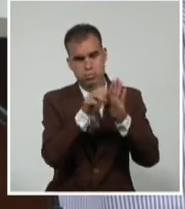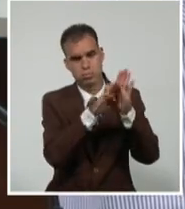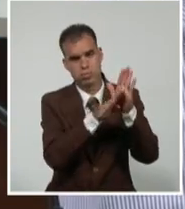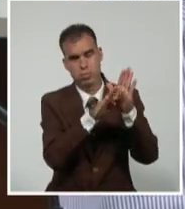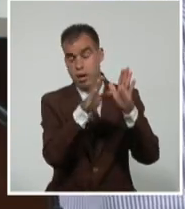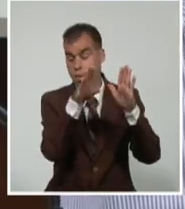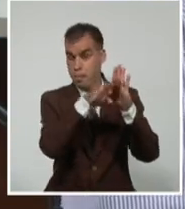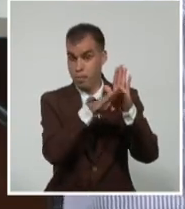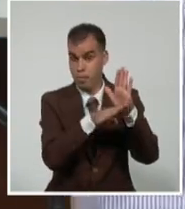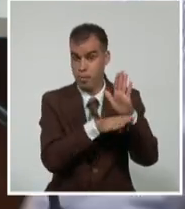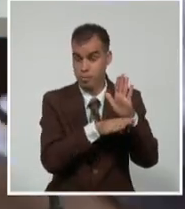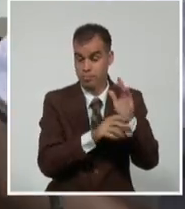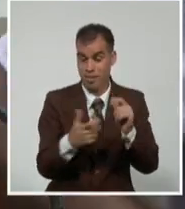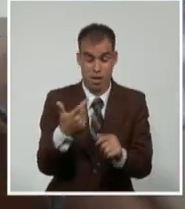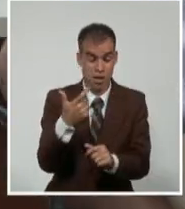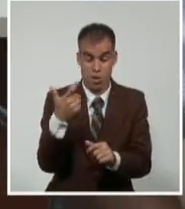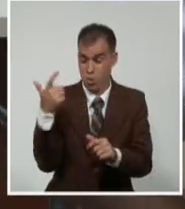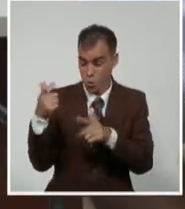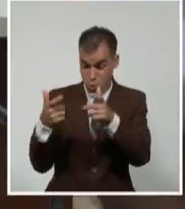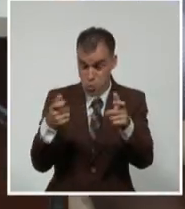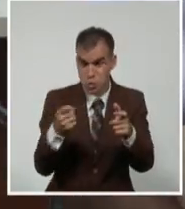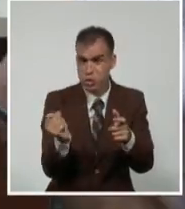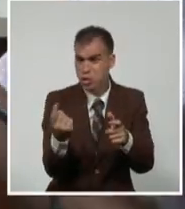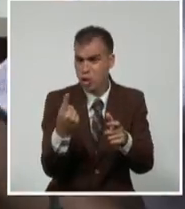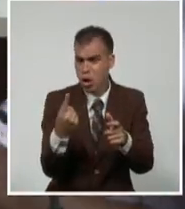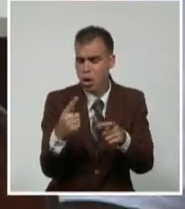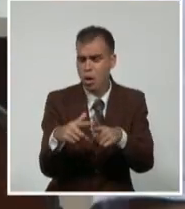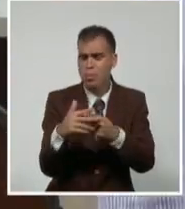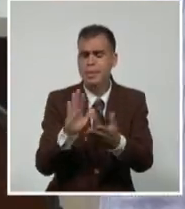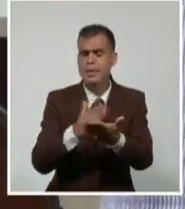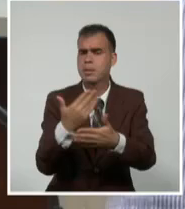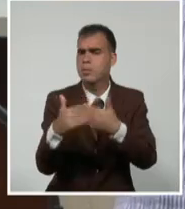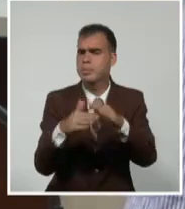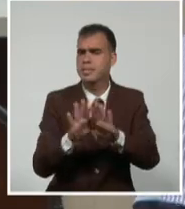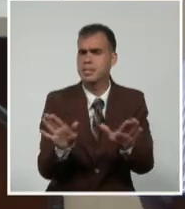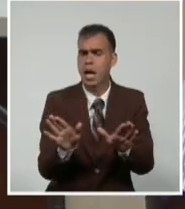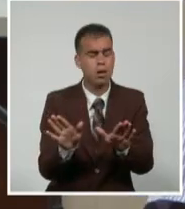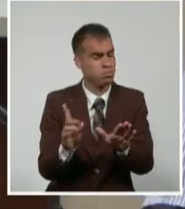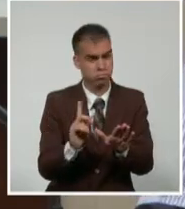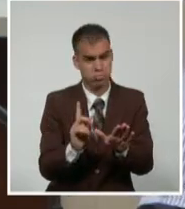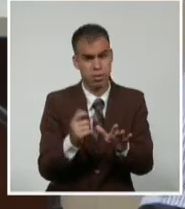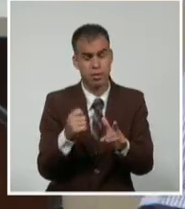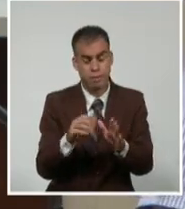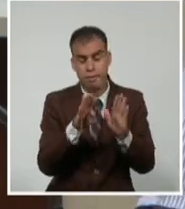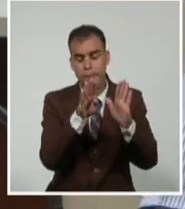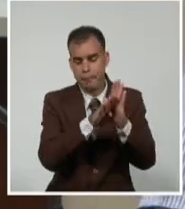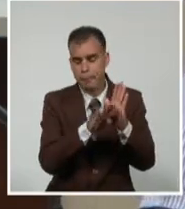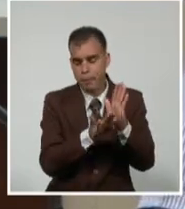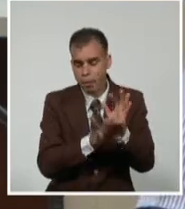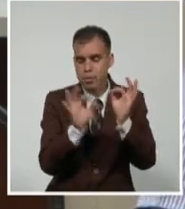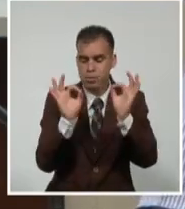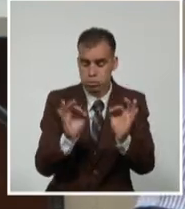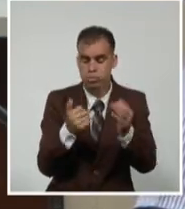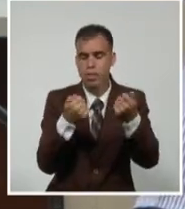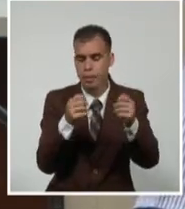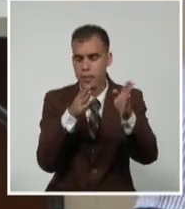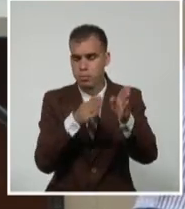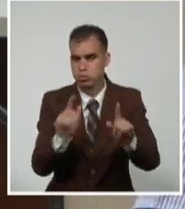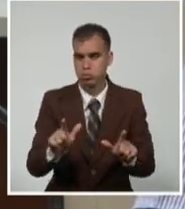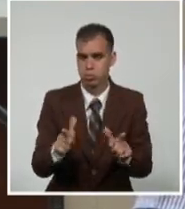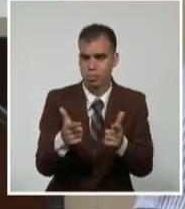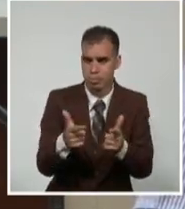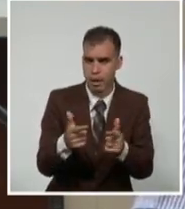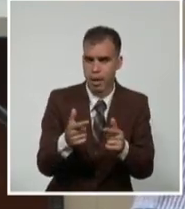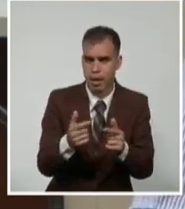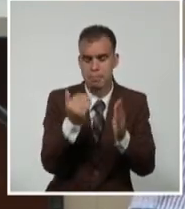sola no es capaz de resolver el problema. Tiene que ser dentro de un programa que tiene que ser aplicado con una disciplina determinada. Y por